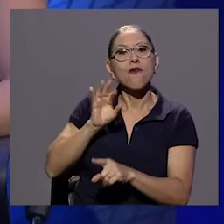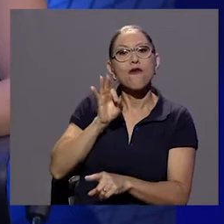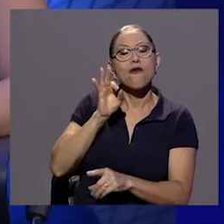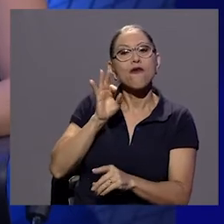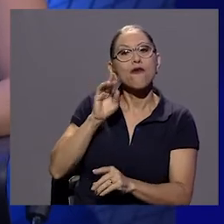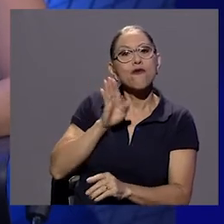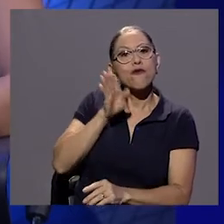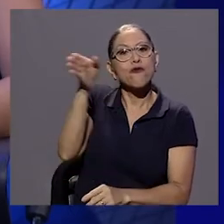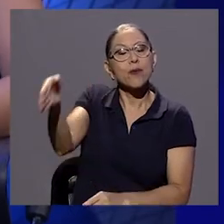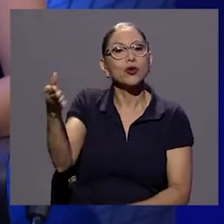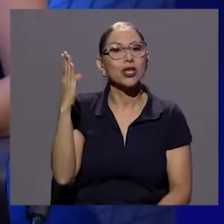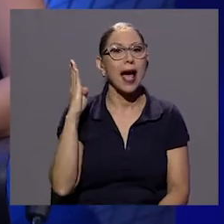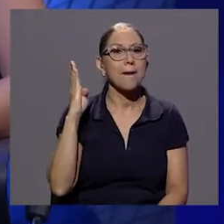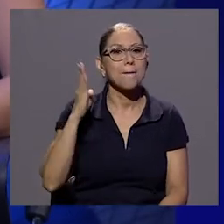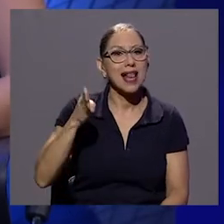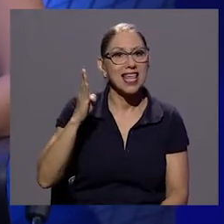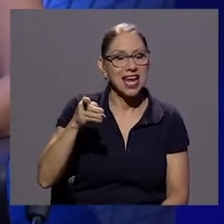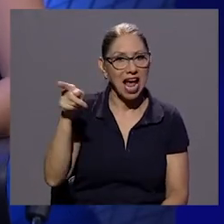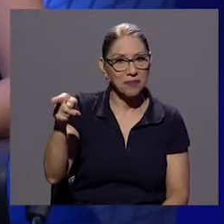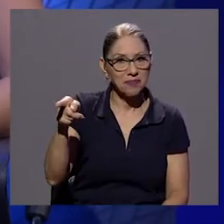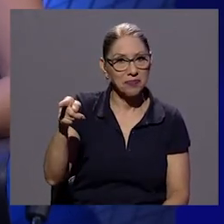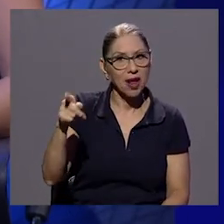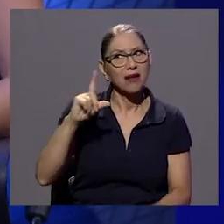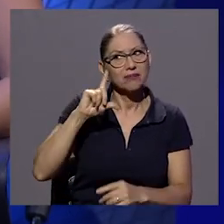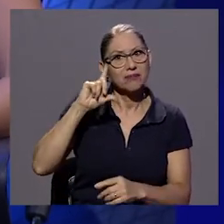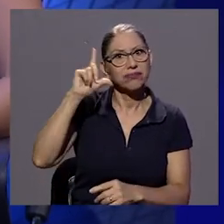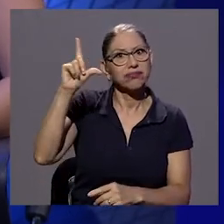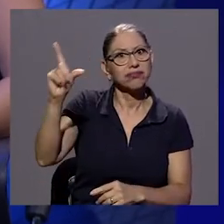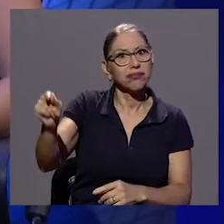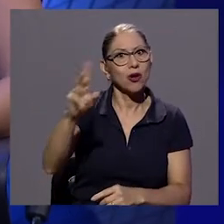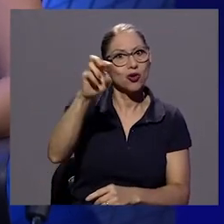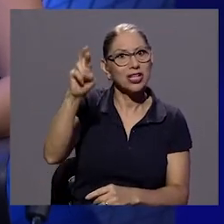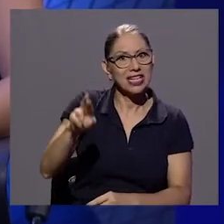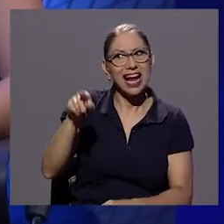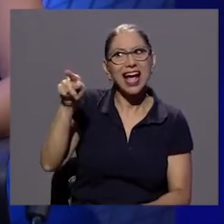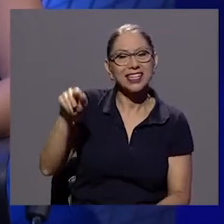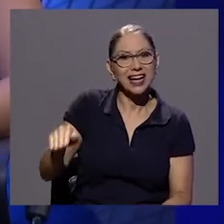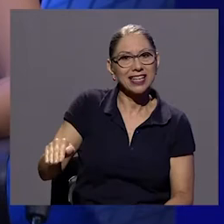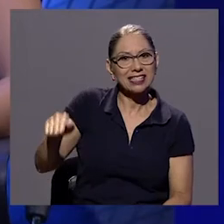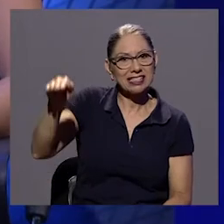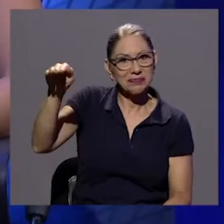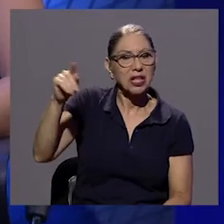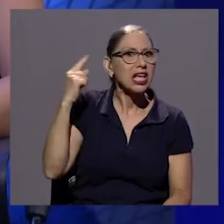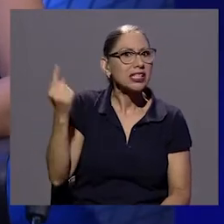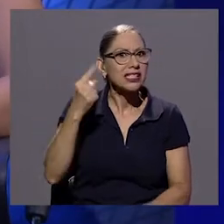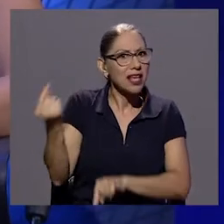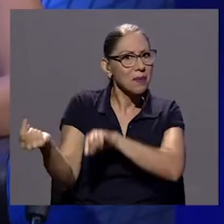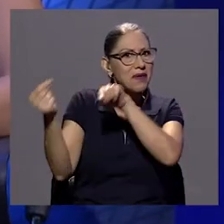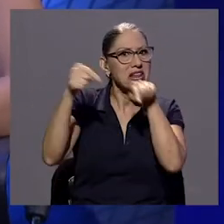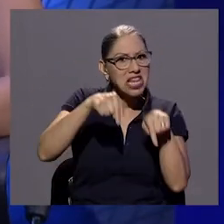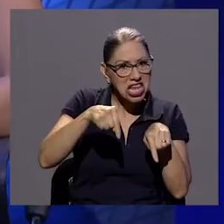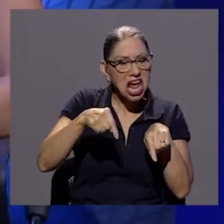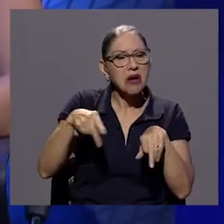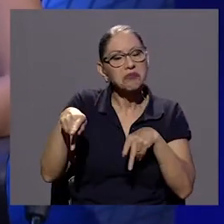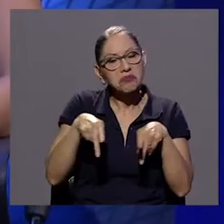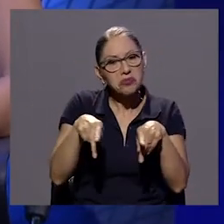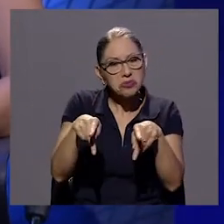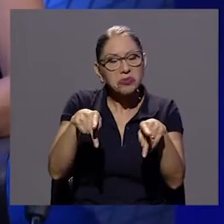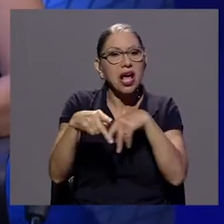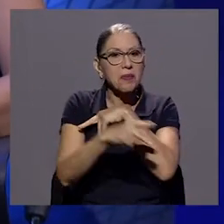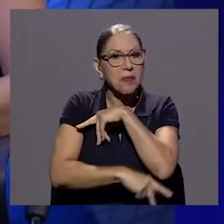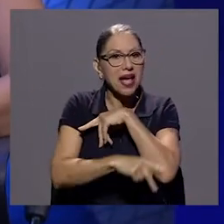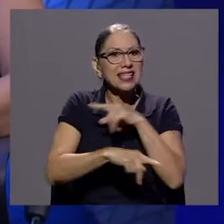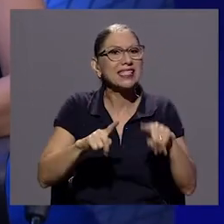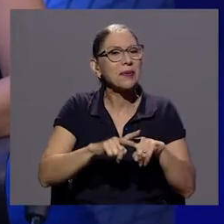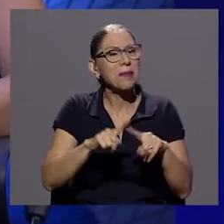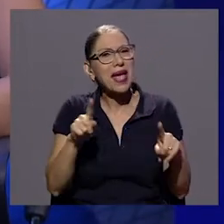lejos de Costa Rica por más de que obviamente siempre venía al país y así, pero bueno, no como que